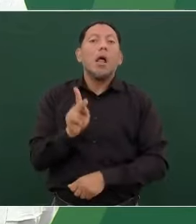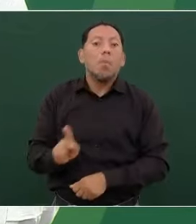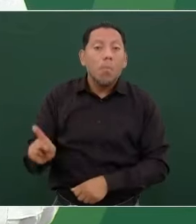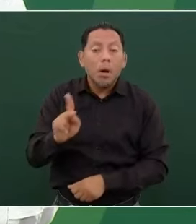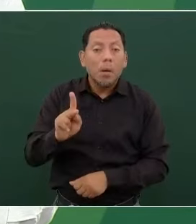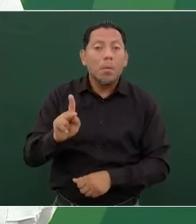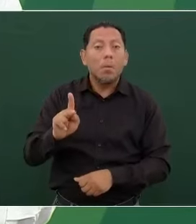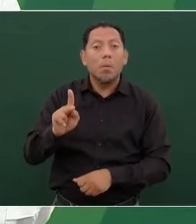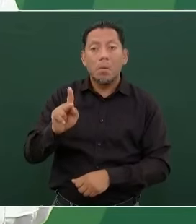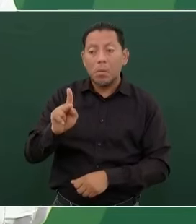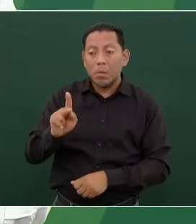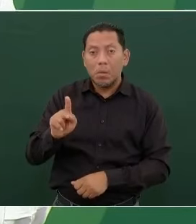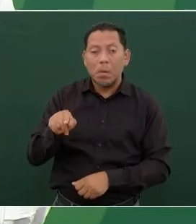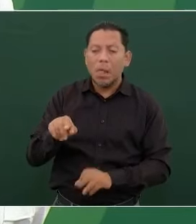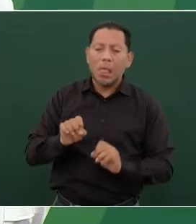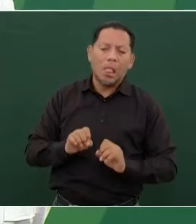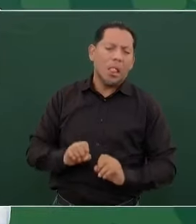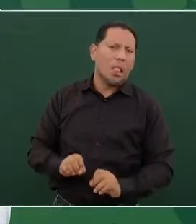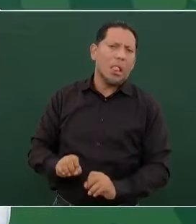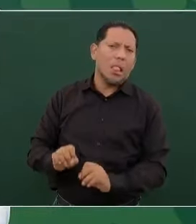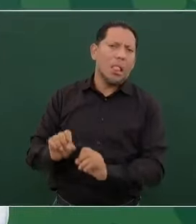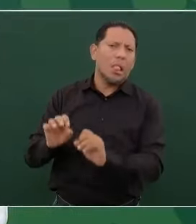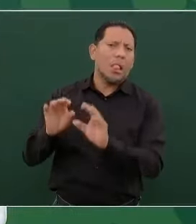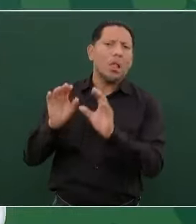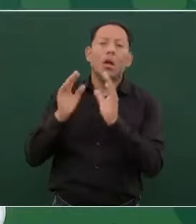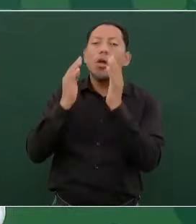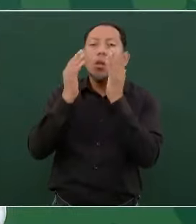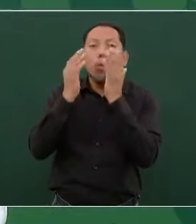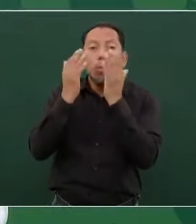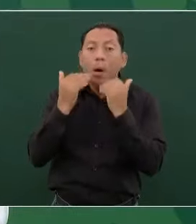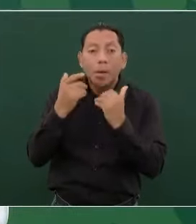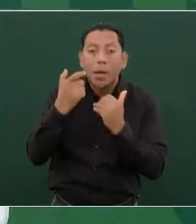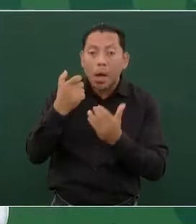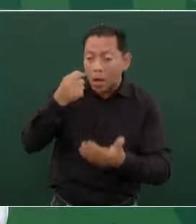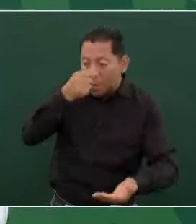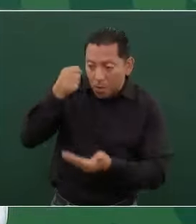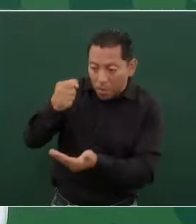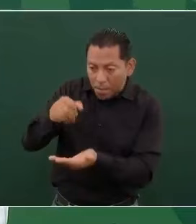gozaba de su presupuesto.